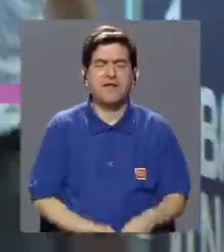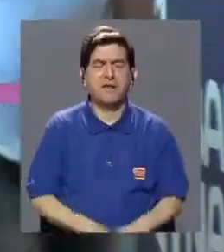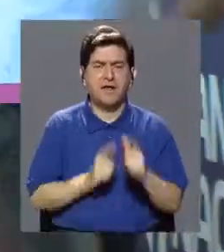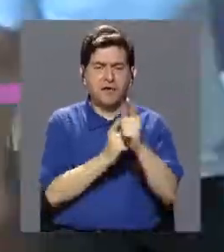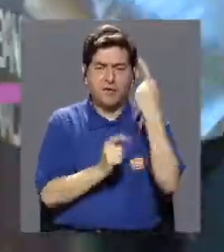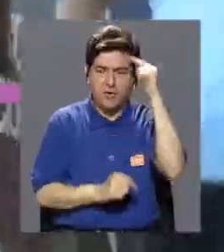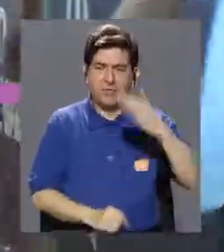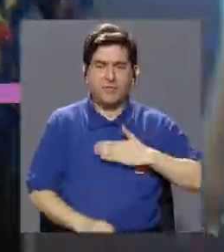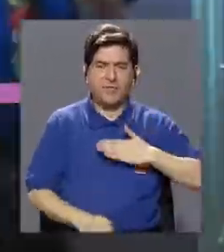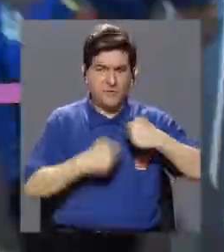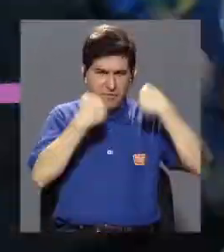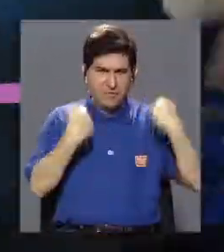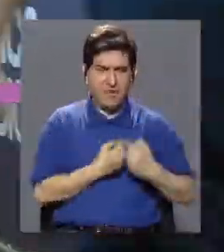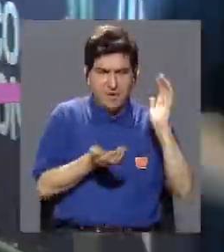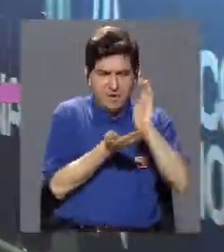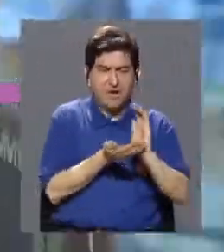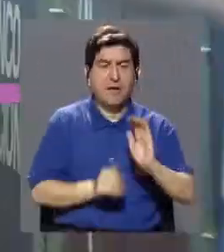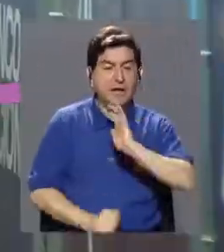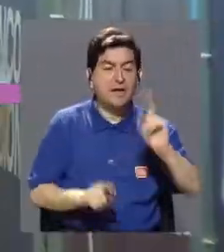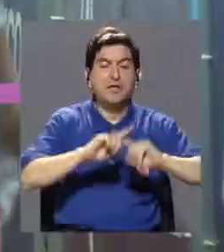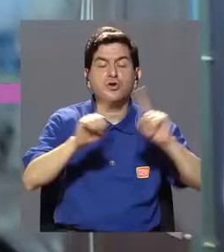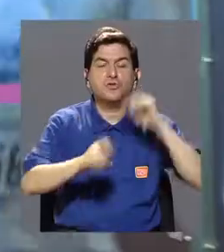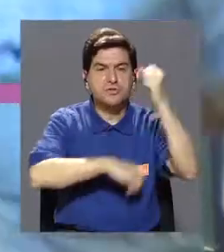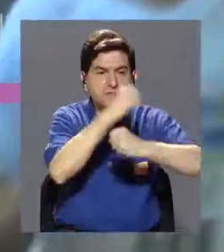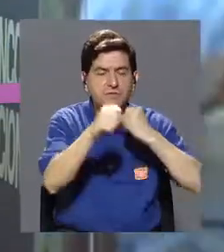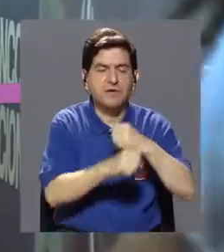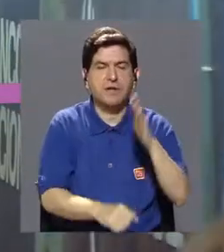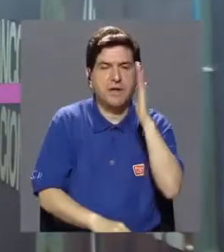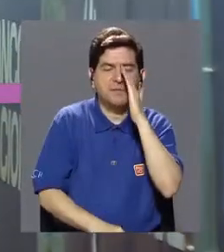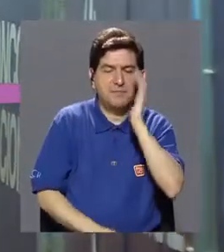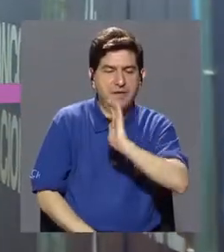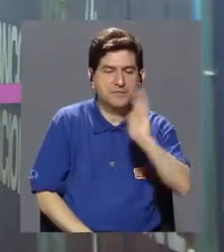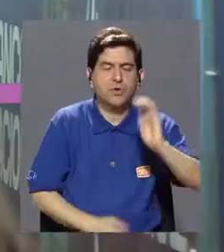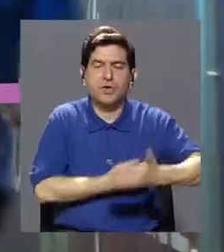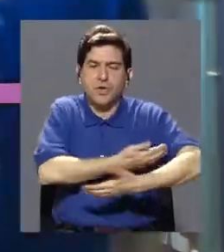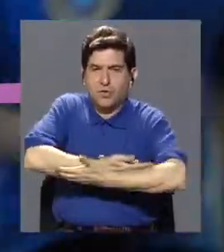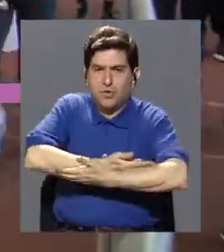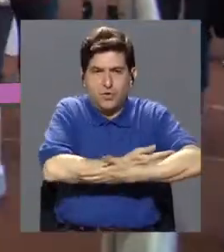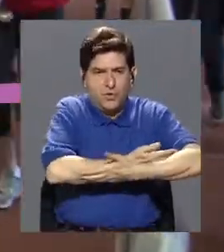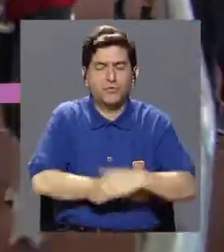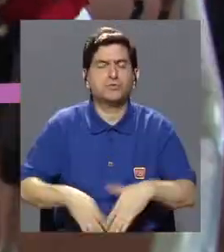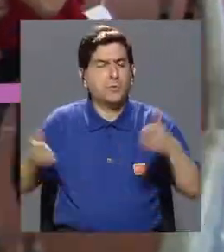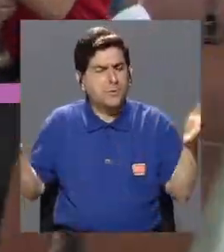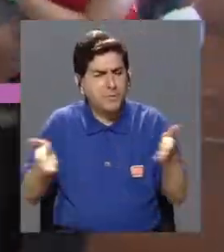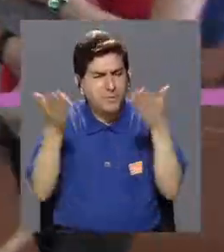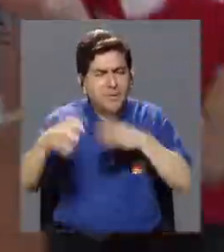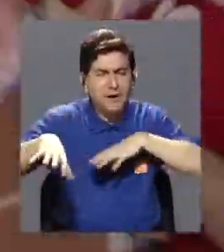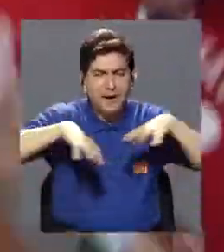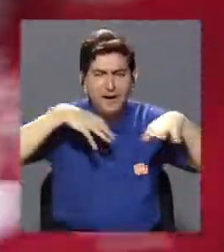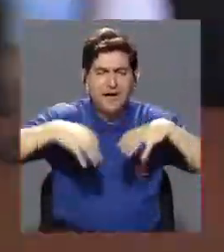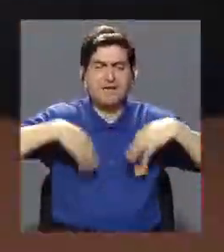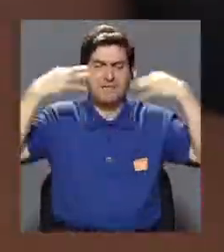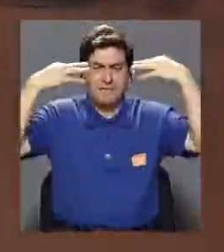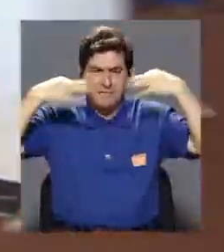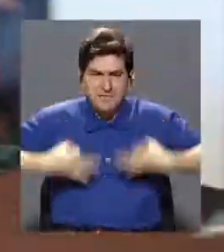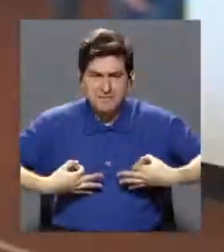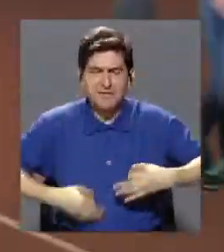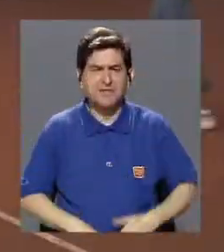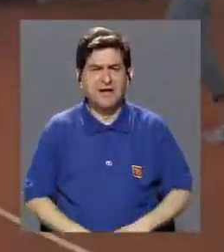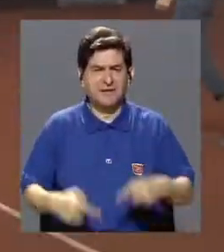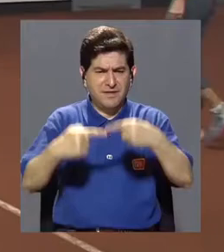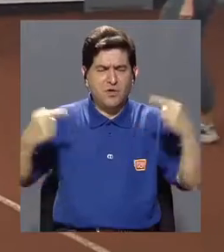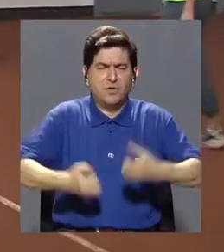niños de diferentes edades y madres con niños en brazos, para motivar la actividad física y combatir la obesidad y